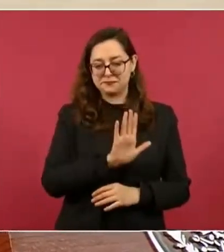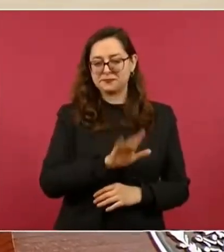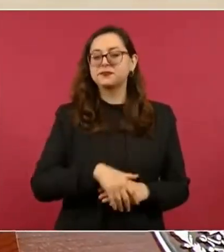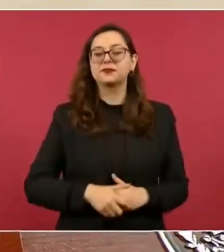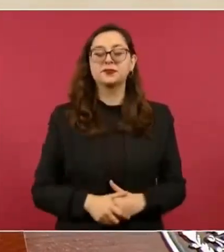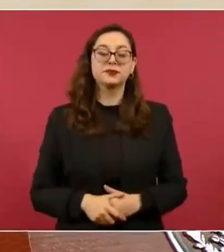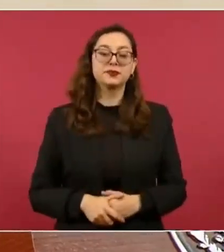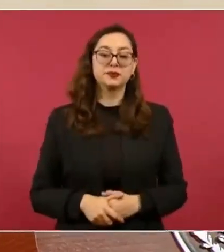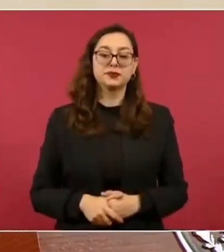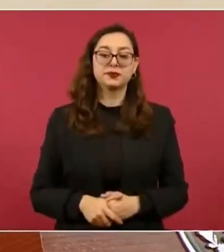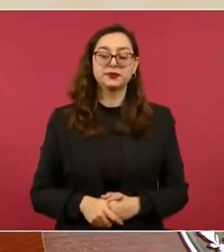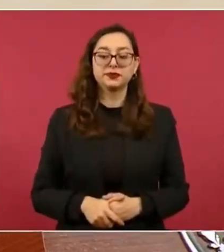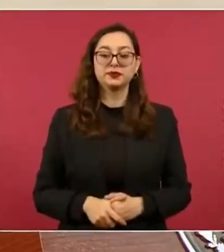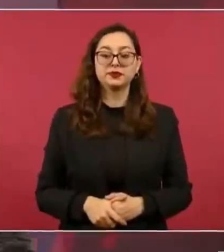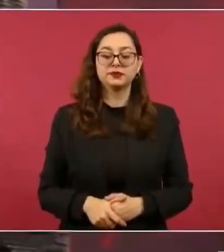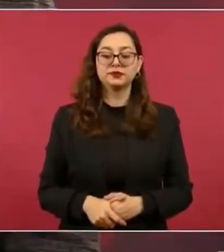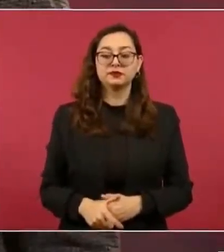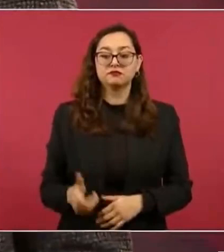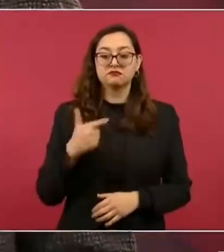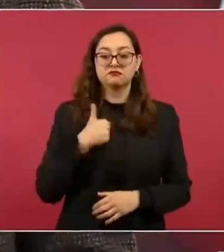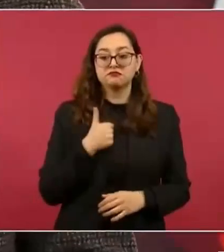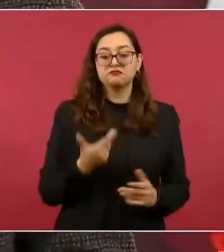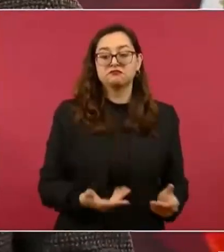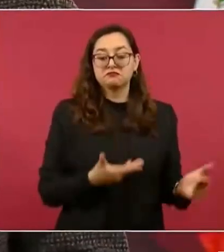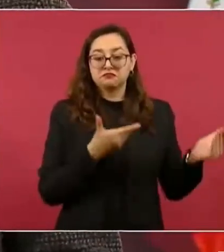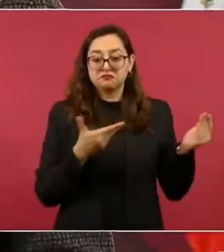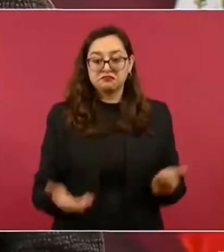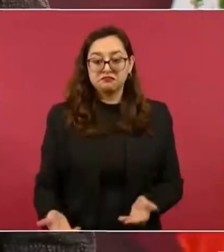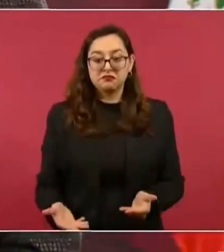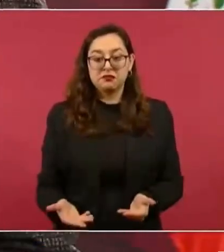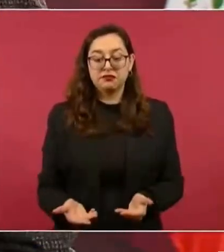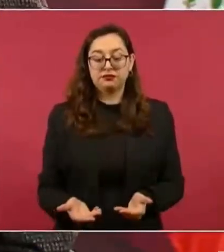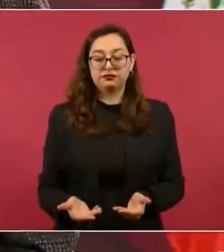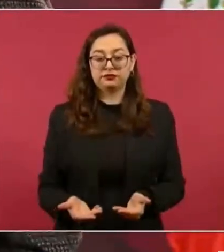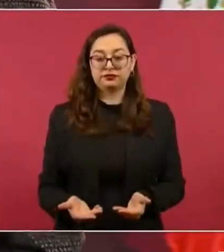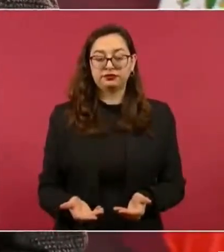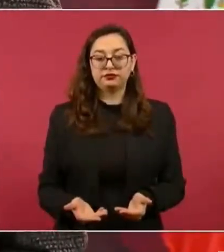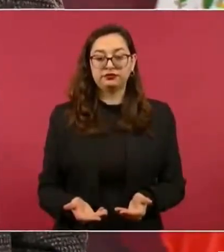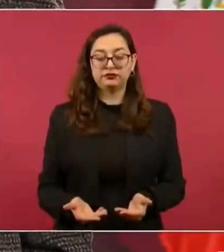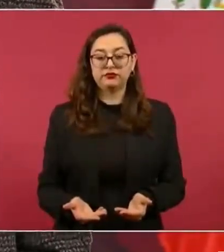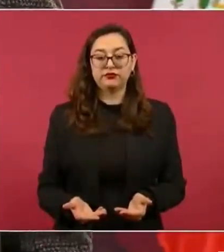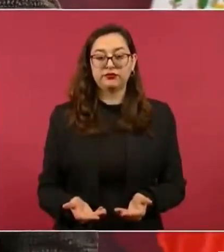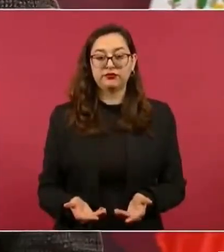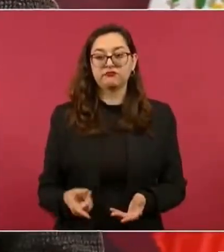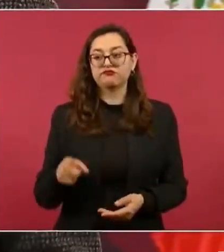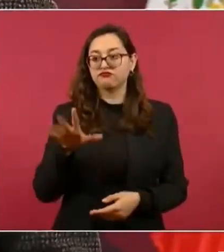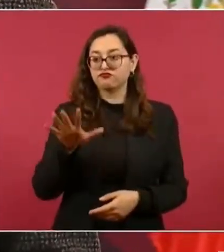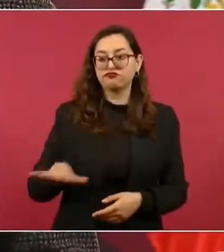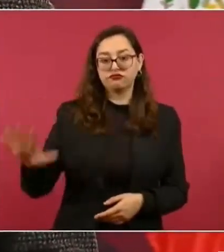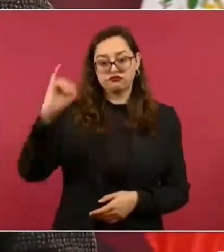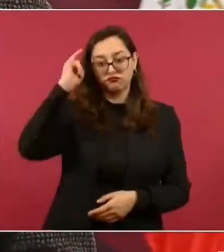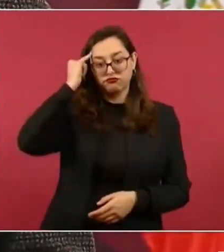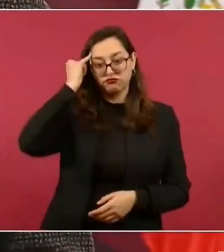en donde llegamos y zapotecos,